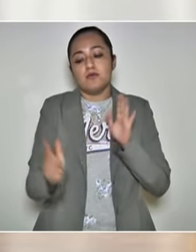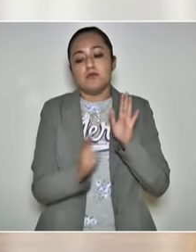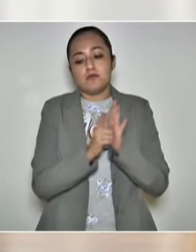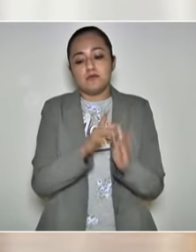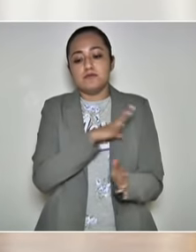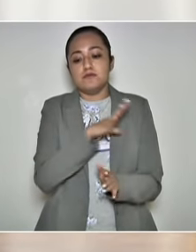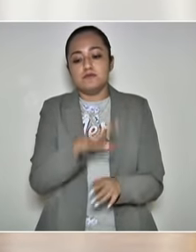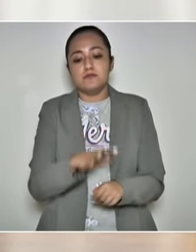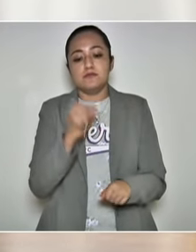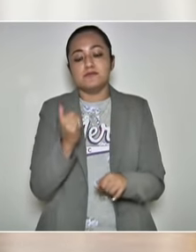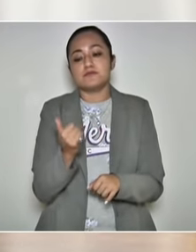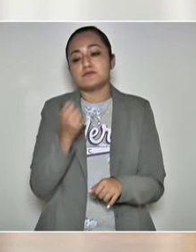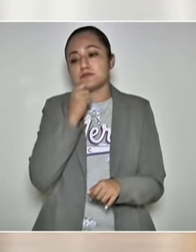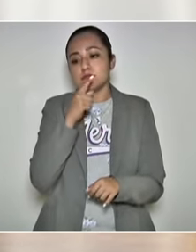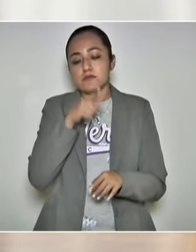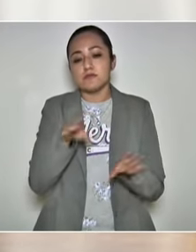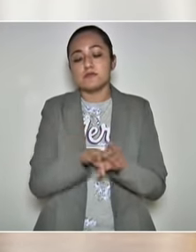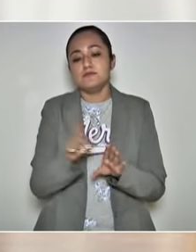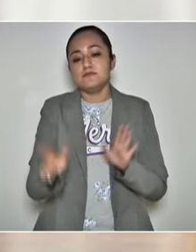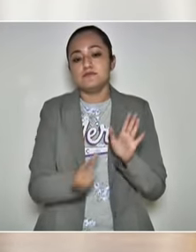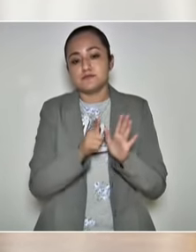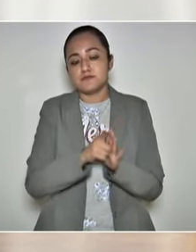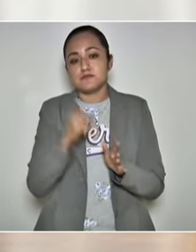generales y las leyes particulares.